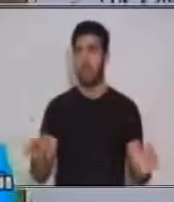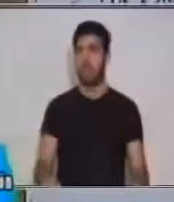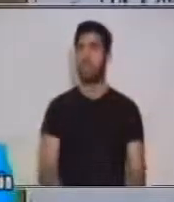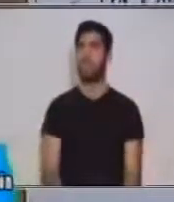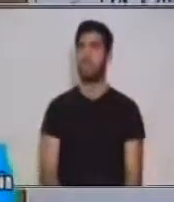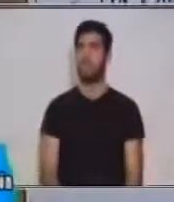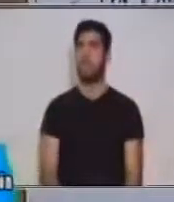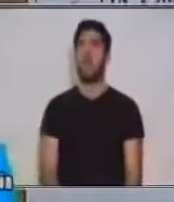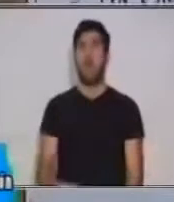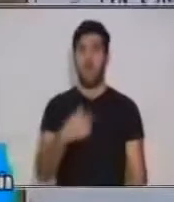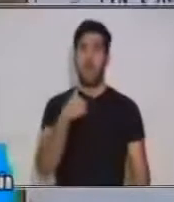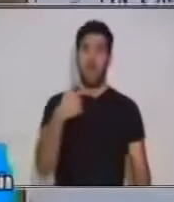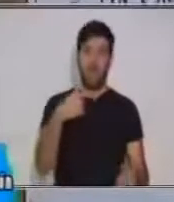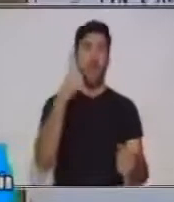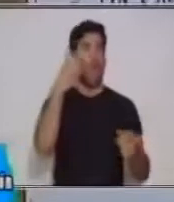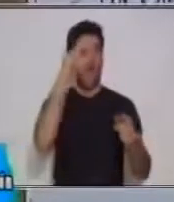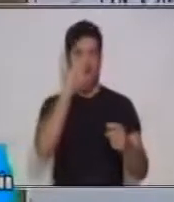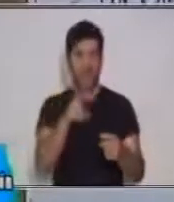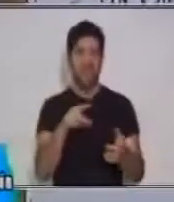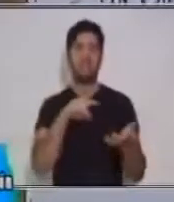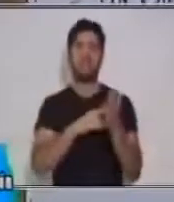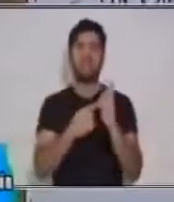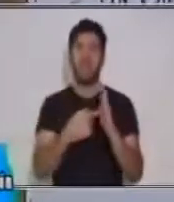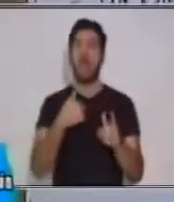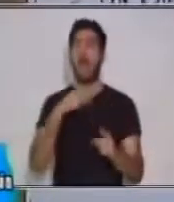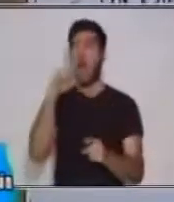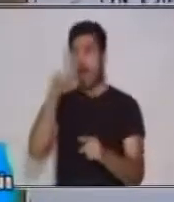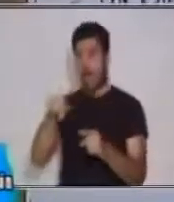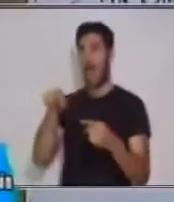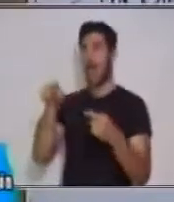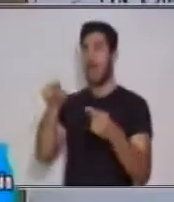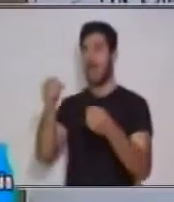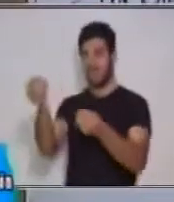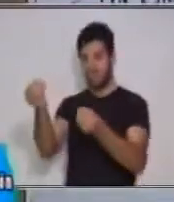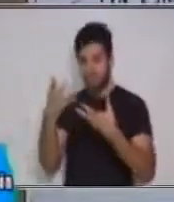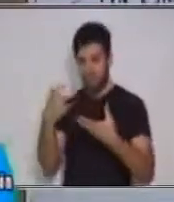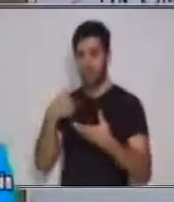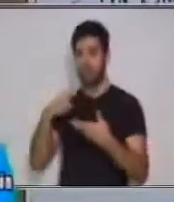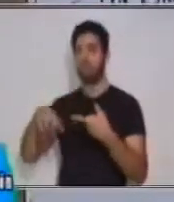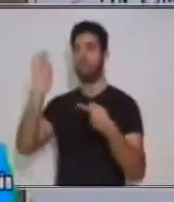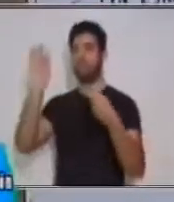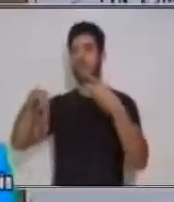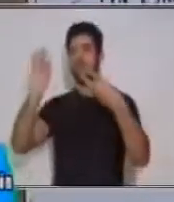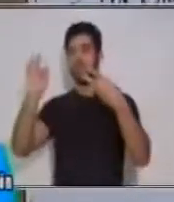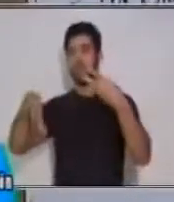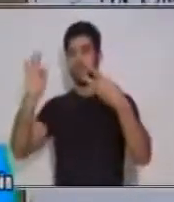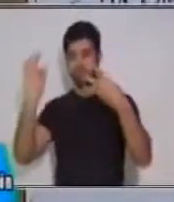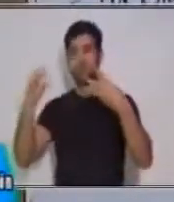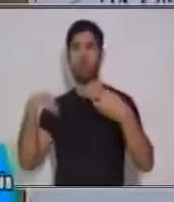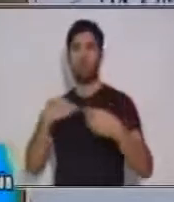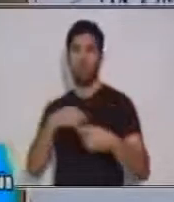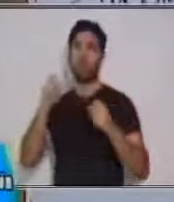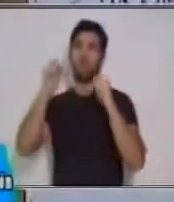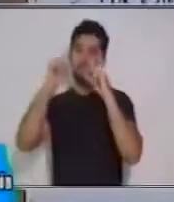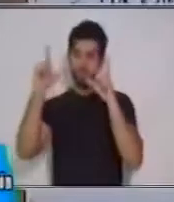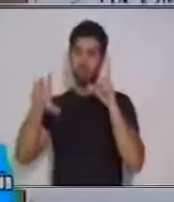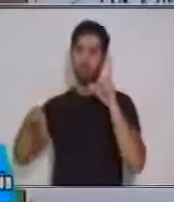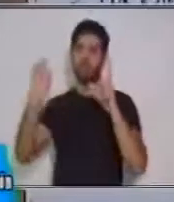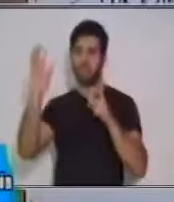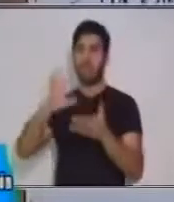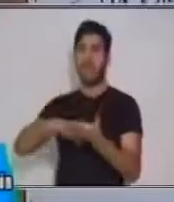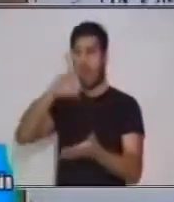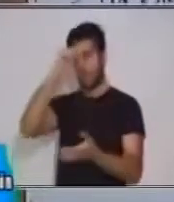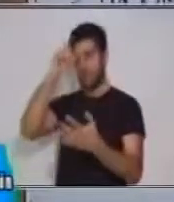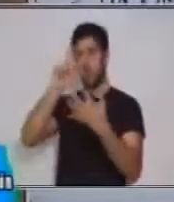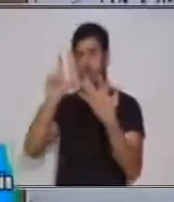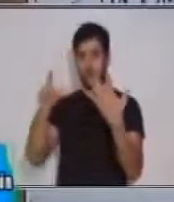decimos a dónde llegamos, ¿verdad? Y dónde queríamos llegar. Pero resalta lo que descubrimos durante esta